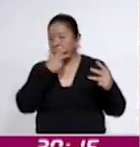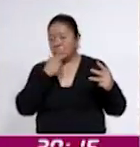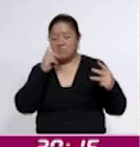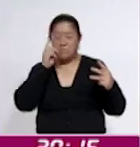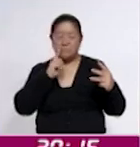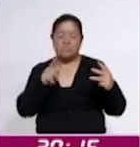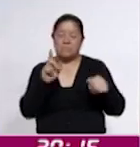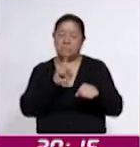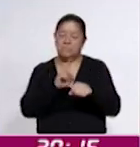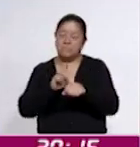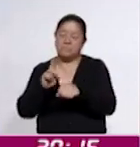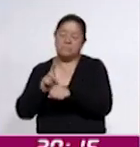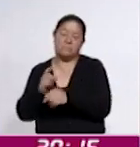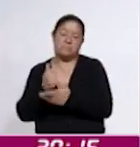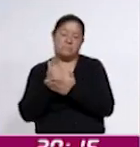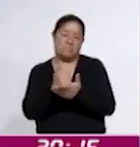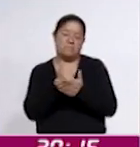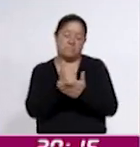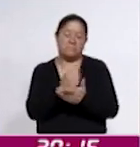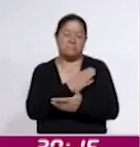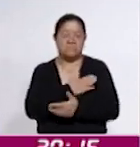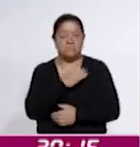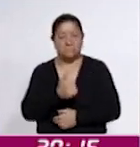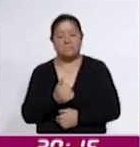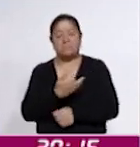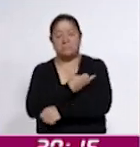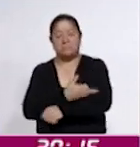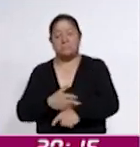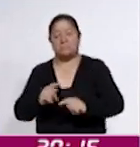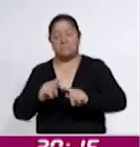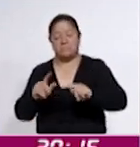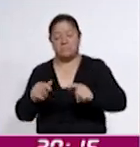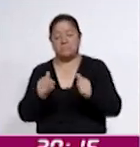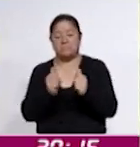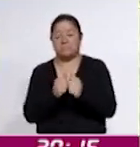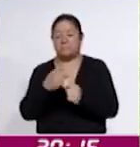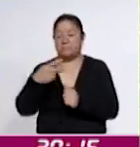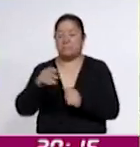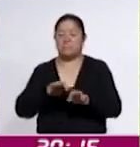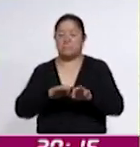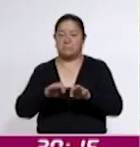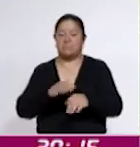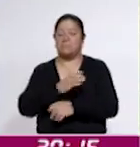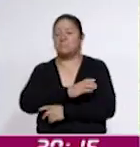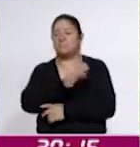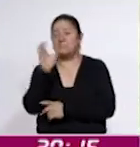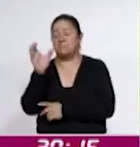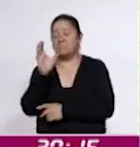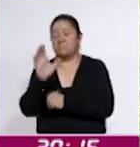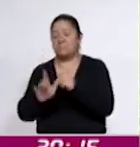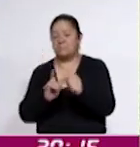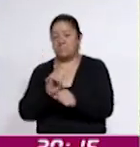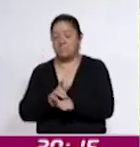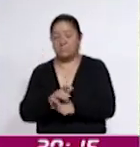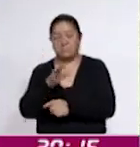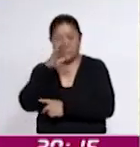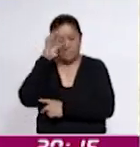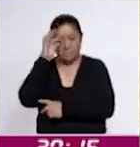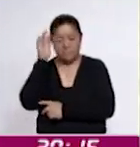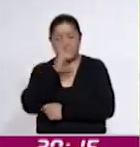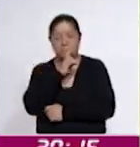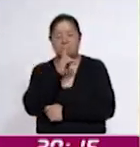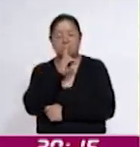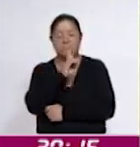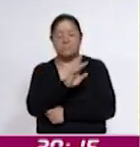día a día contribuyen al bienestar de las familias tlaxcaltecas a través de su trabajo en el campo y la ganadería. Para Coracid Noticias,